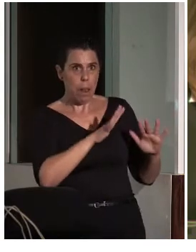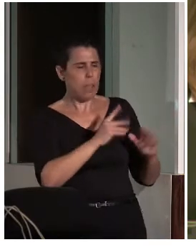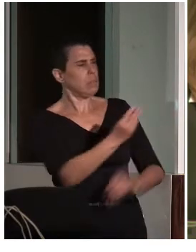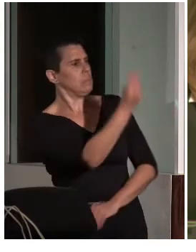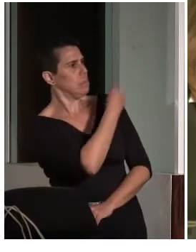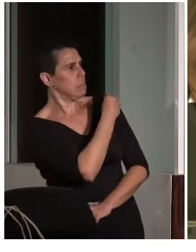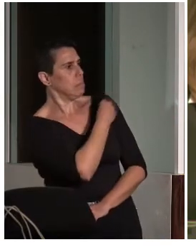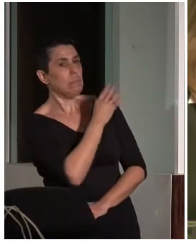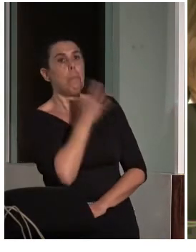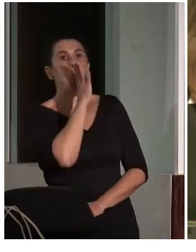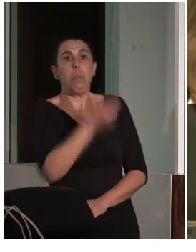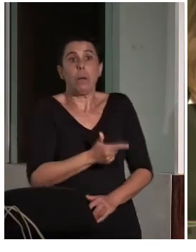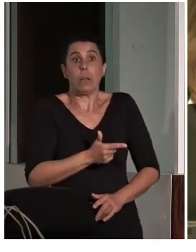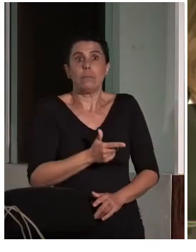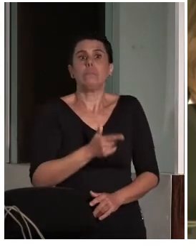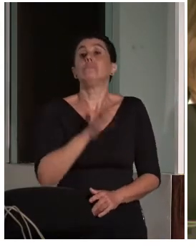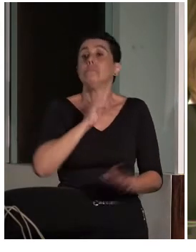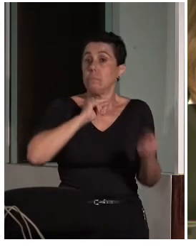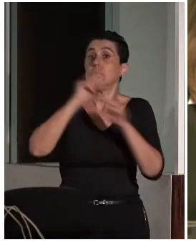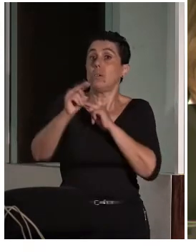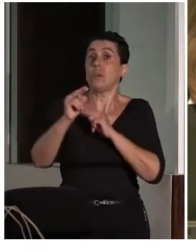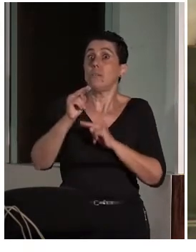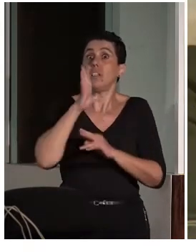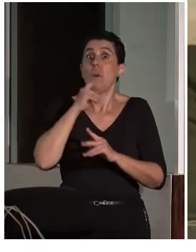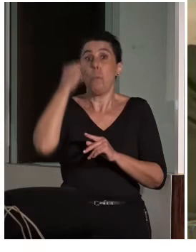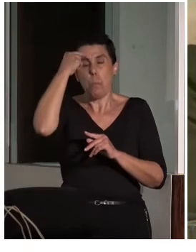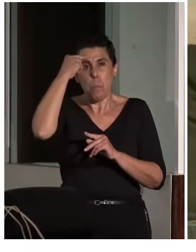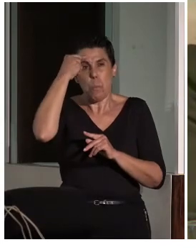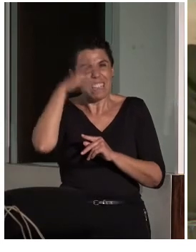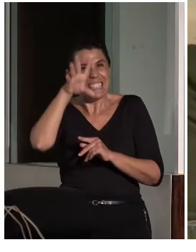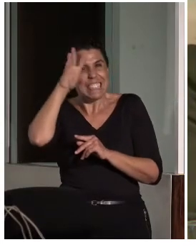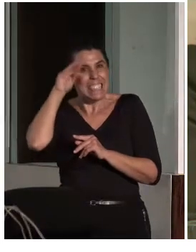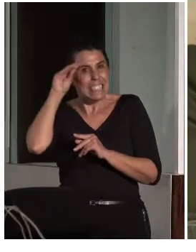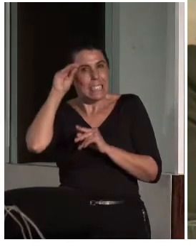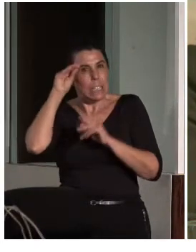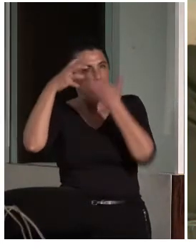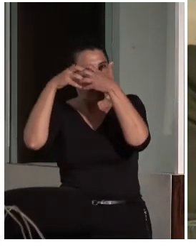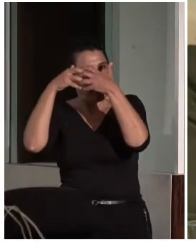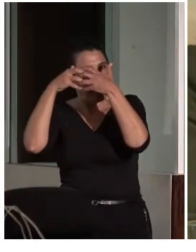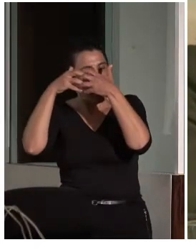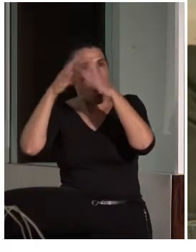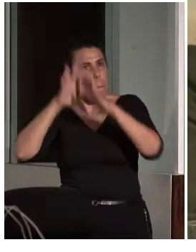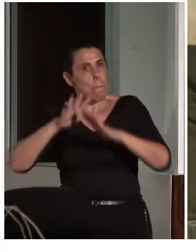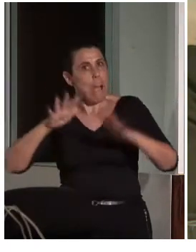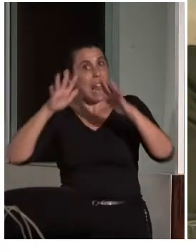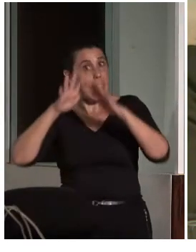Pues mire usted, procesamos más lento porque tenemos un problema de salud mental y nuestra